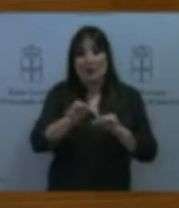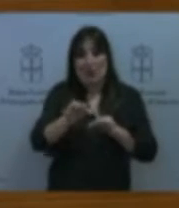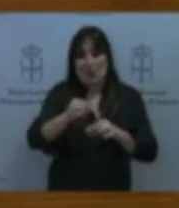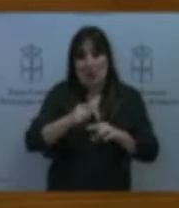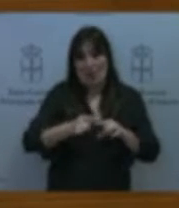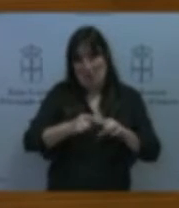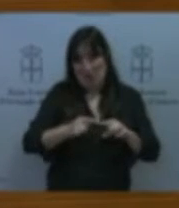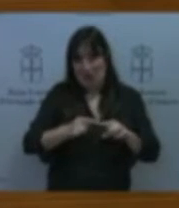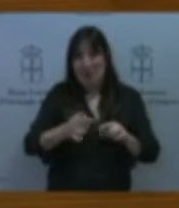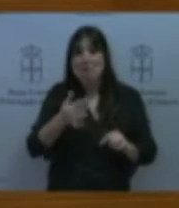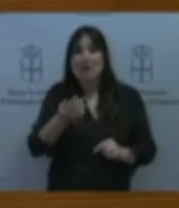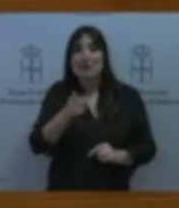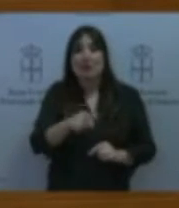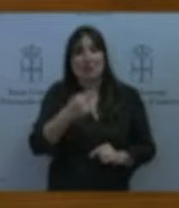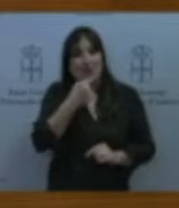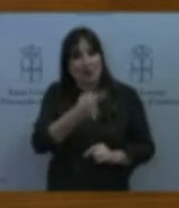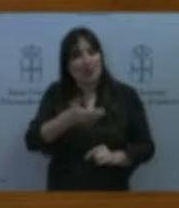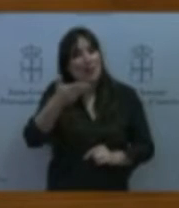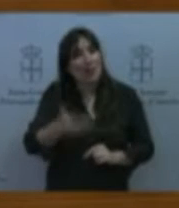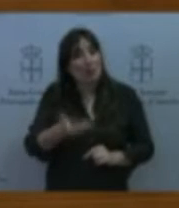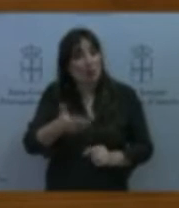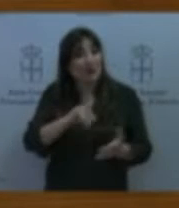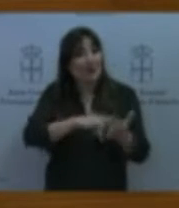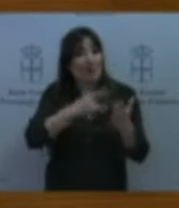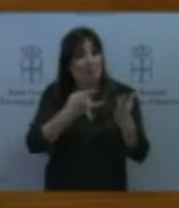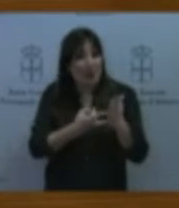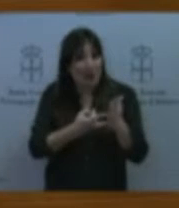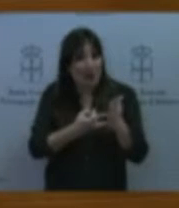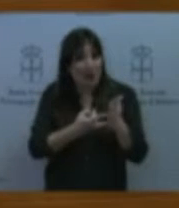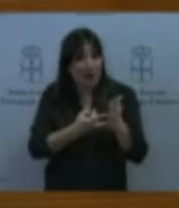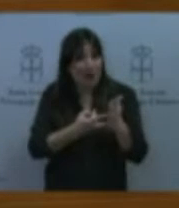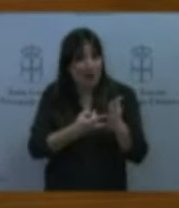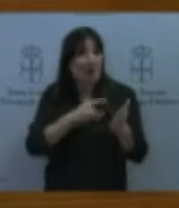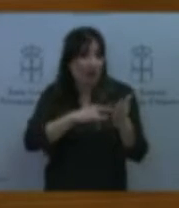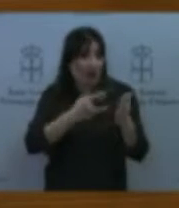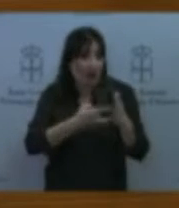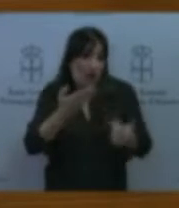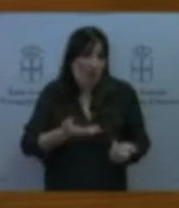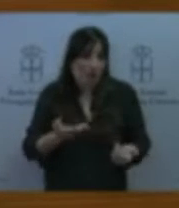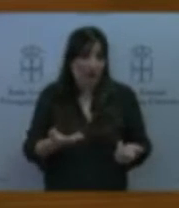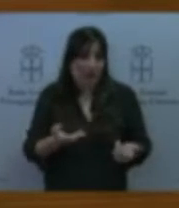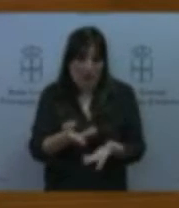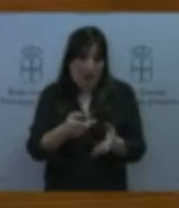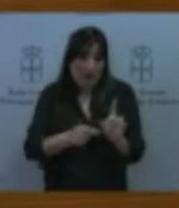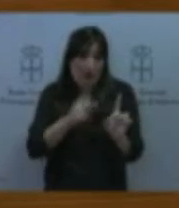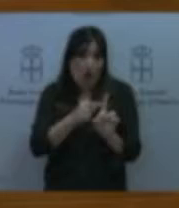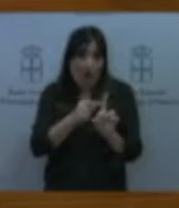el plan, la planificación, porque así también lo señalan los objetivos de la ley de transporte